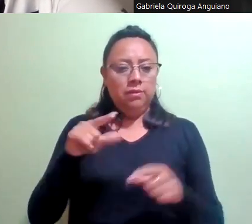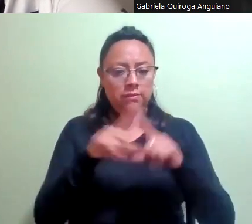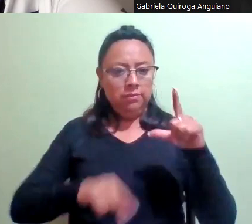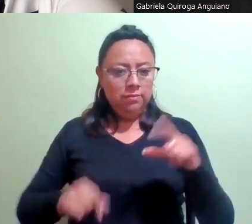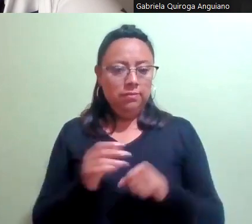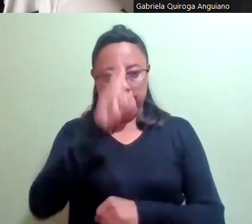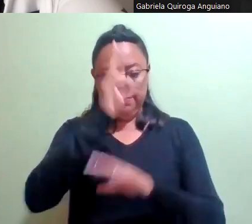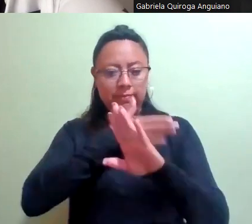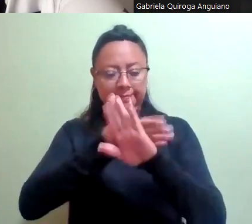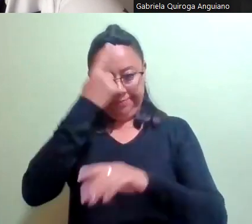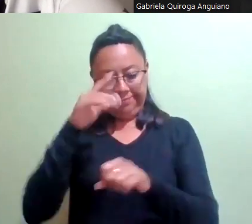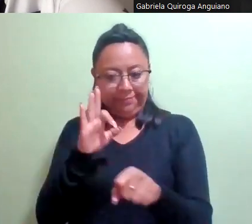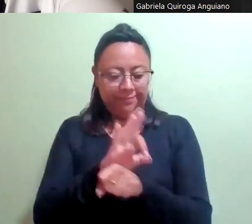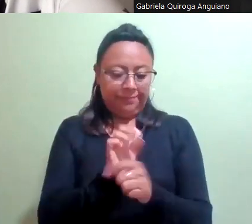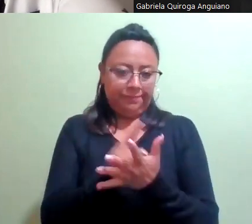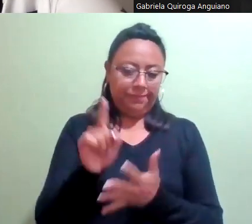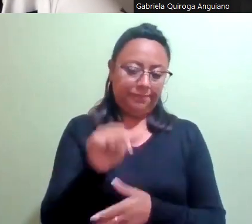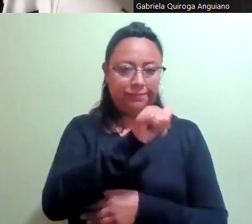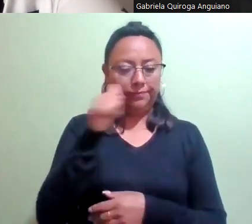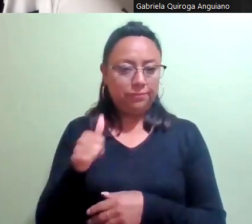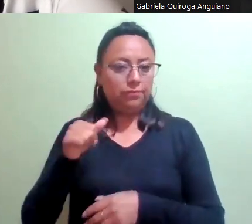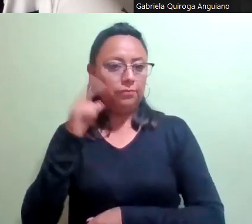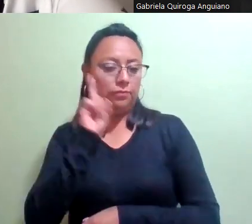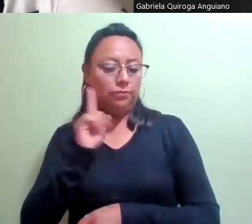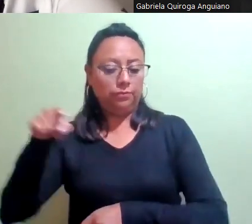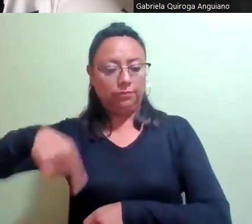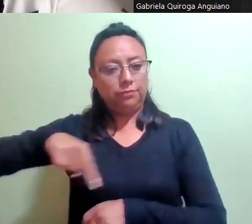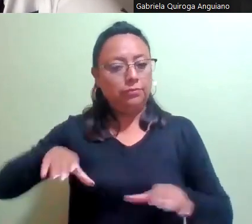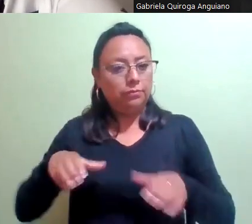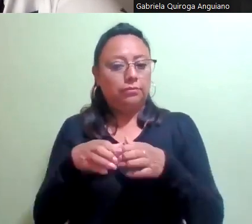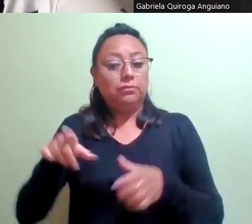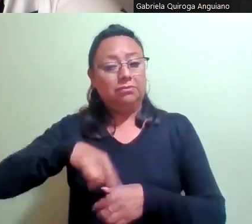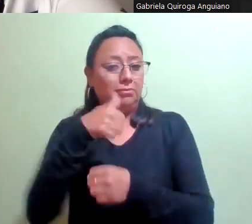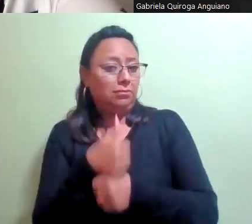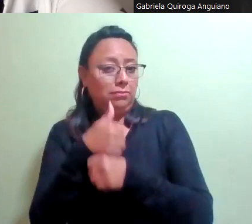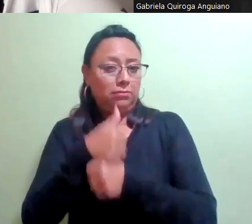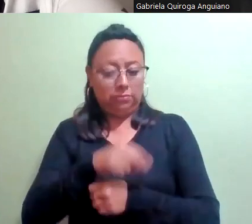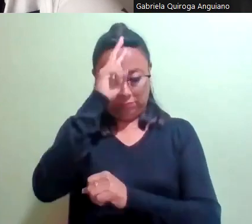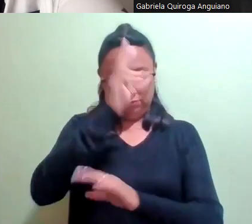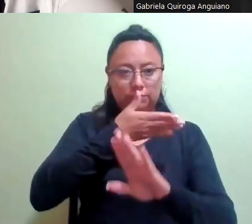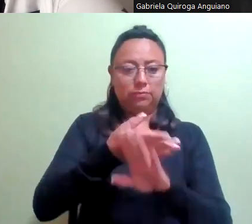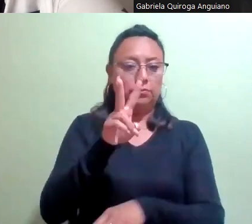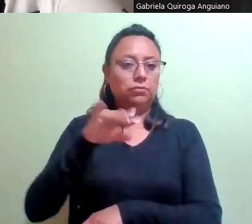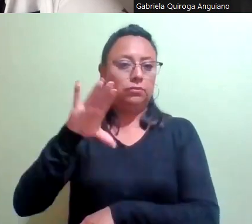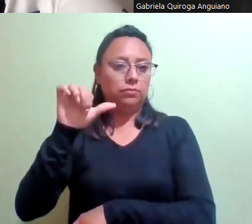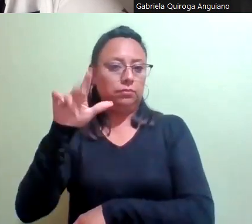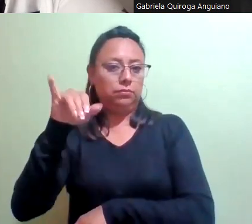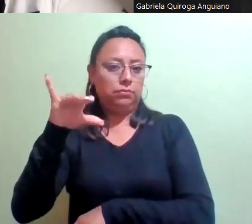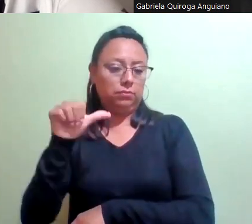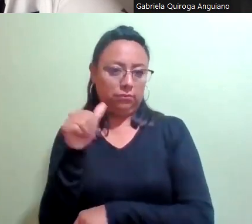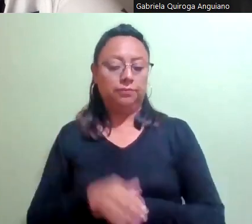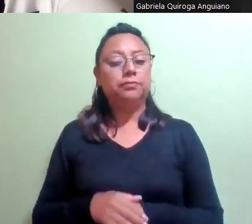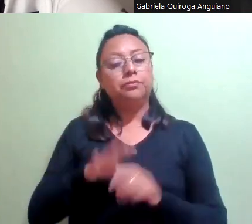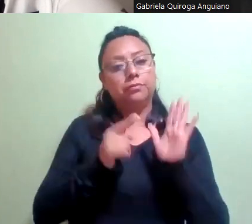derechos de otras mujeres. Es una colectiva integrada por mujeres que han sufrido una violencia en común, la violencia vicaria. Han presentado treinta